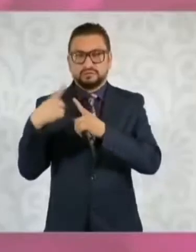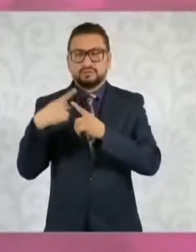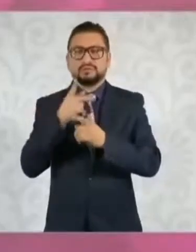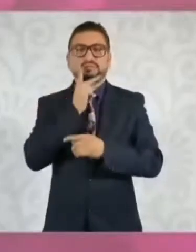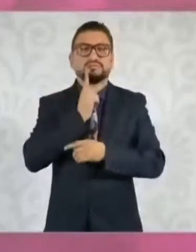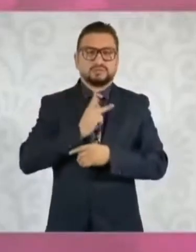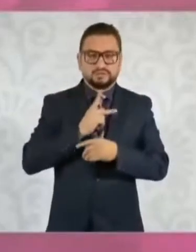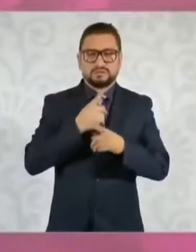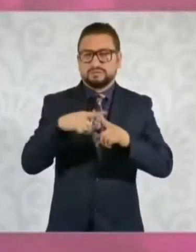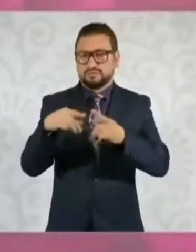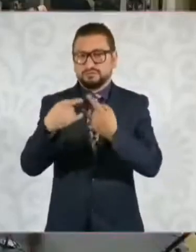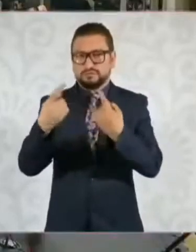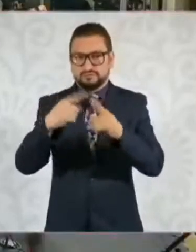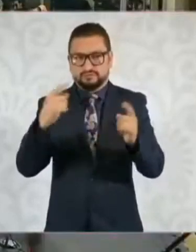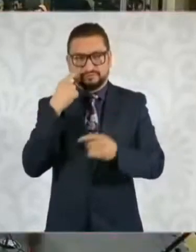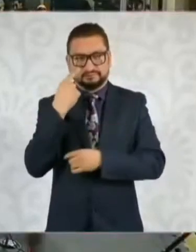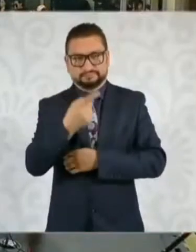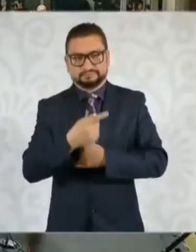venimos de historias diferentes. Adelante.